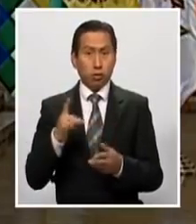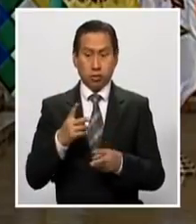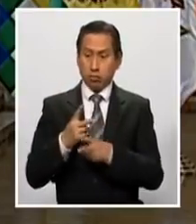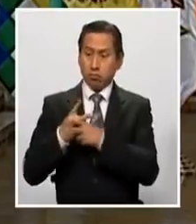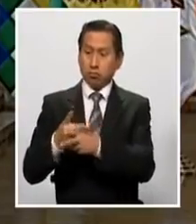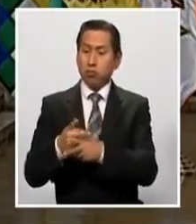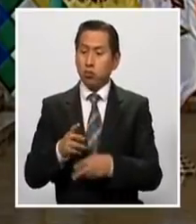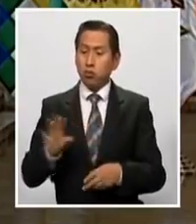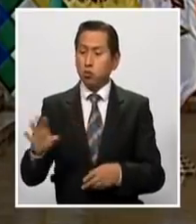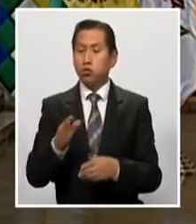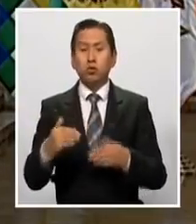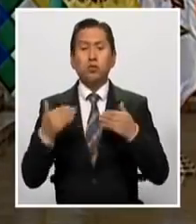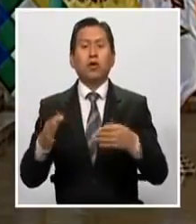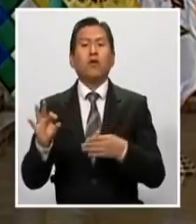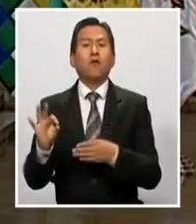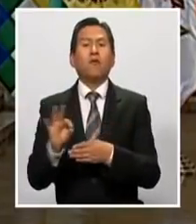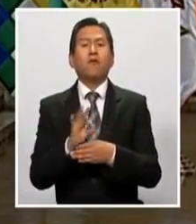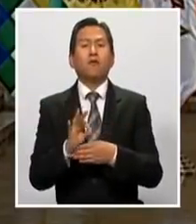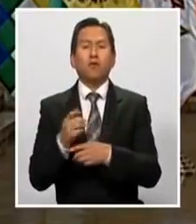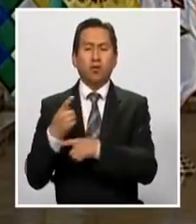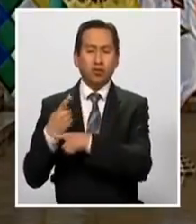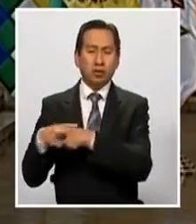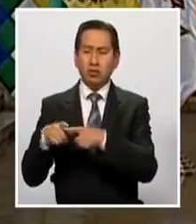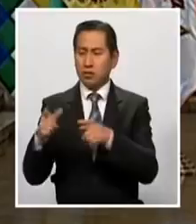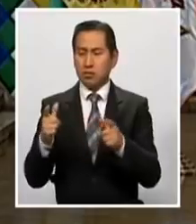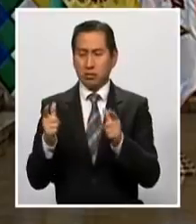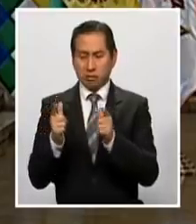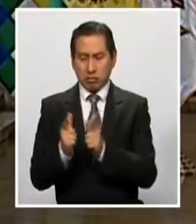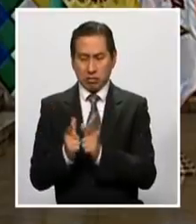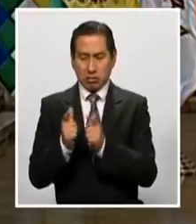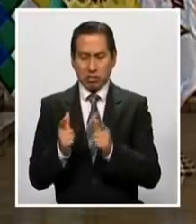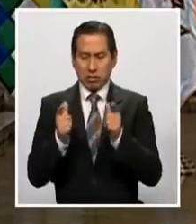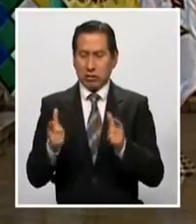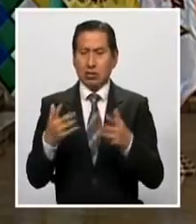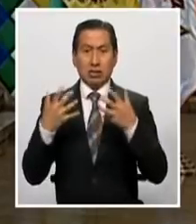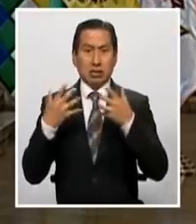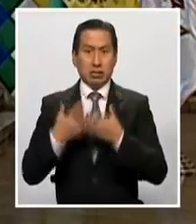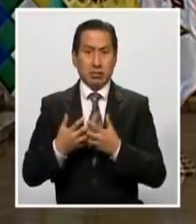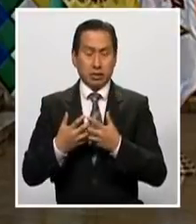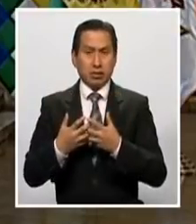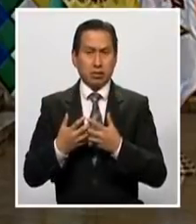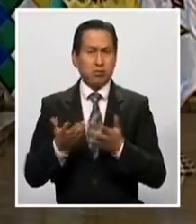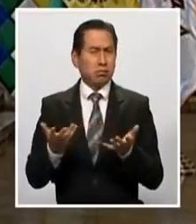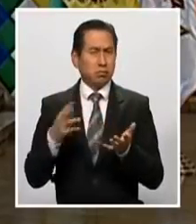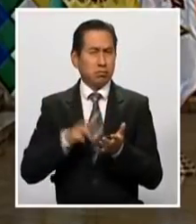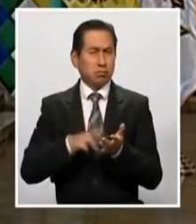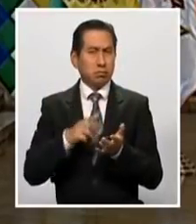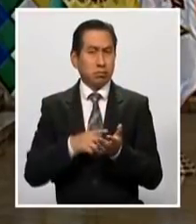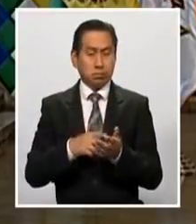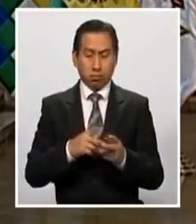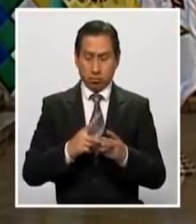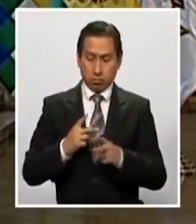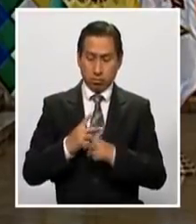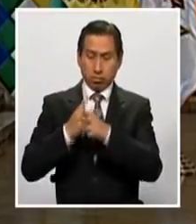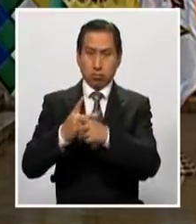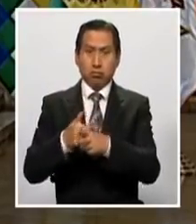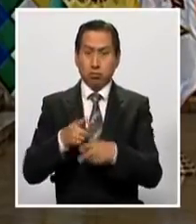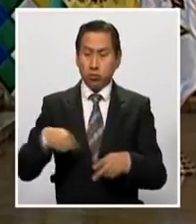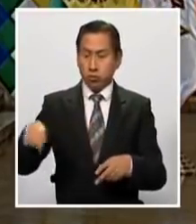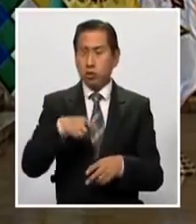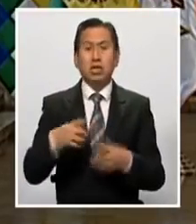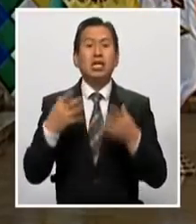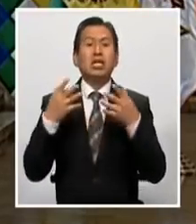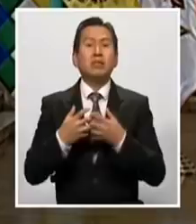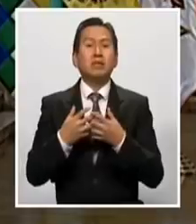funcionamiento y operaciones a las micro, pequeñas y medianas empresas. Es decir, son créditos para que las